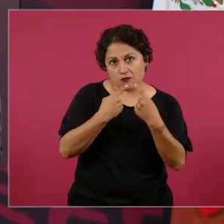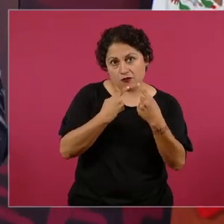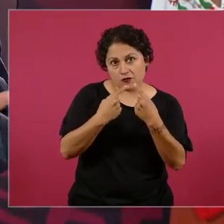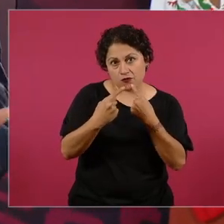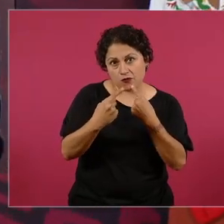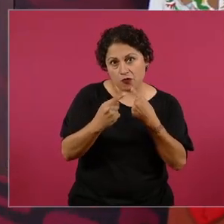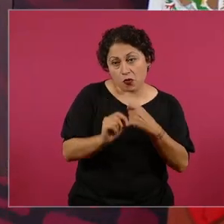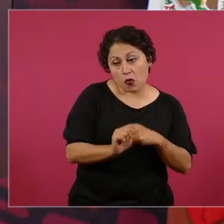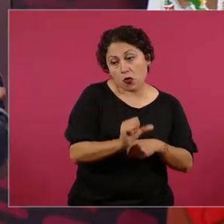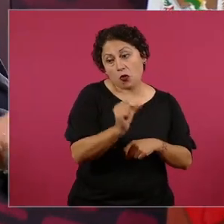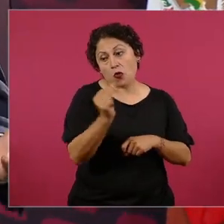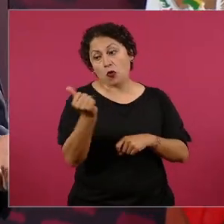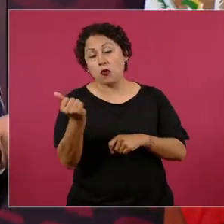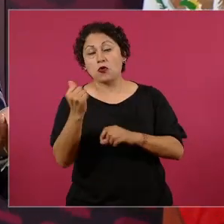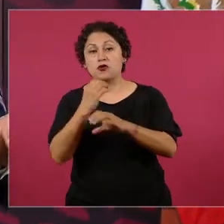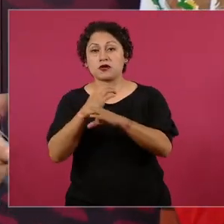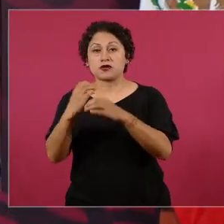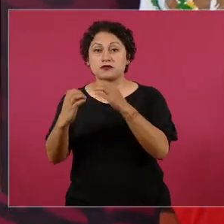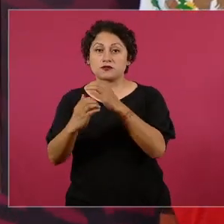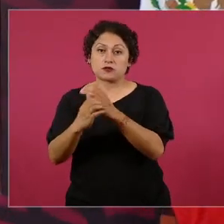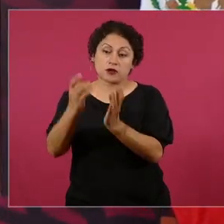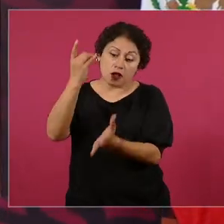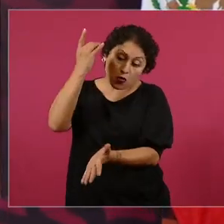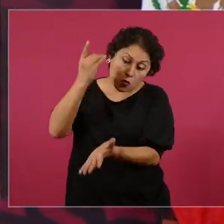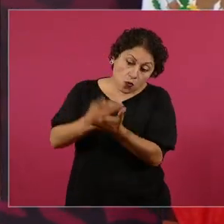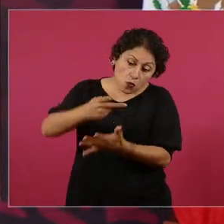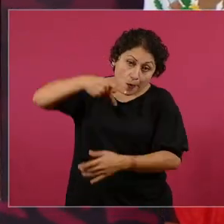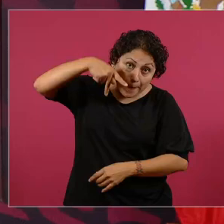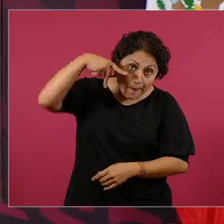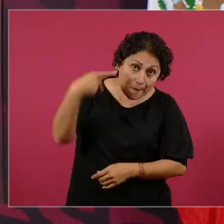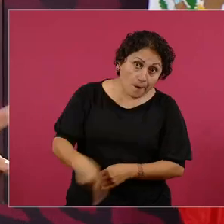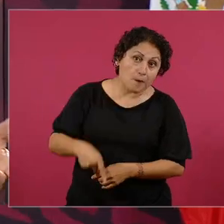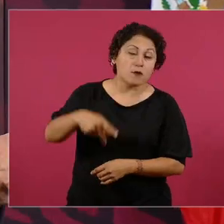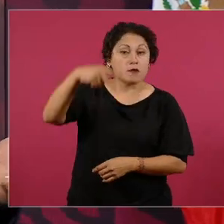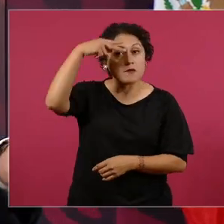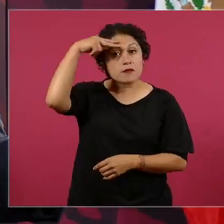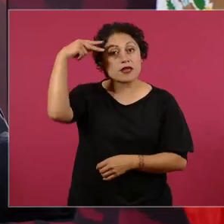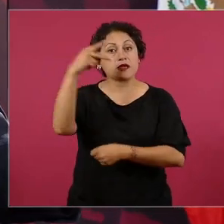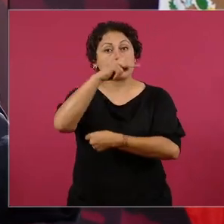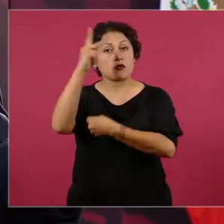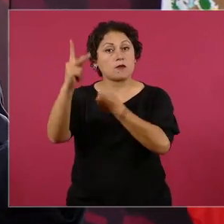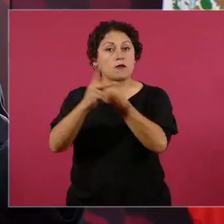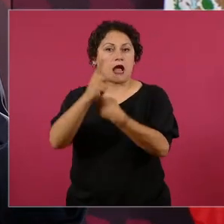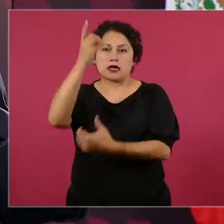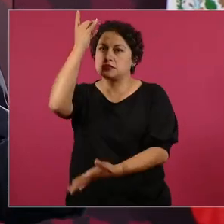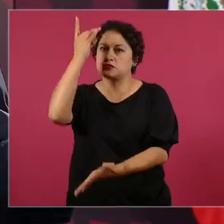atañen a nuestro país creo que eso fue lo que dijo ¿no?